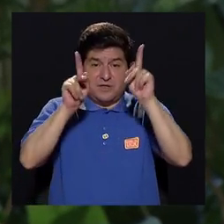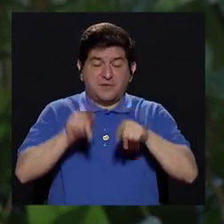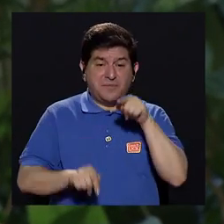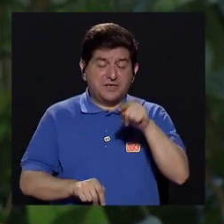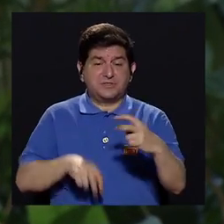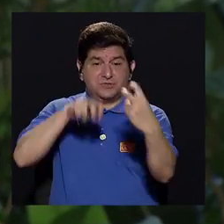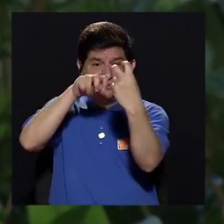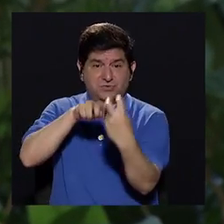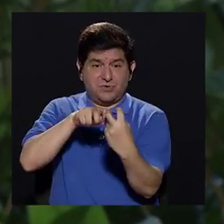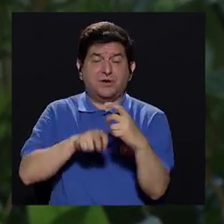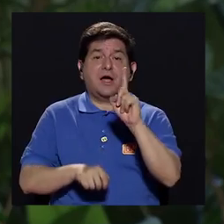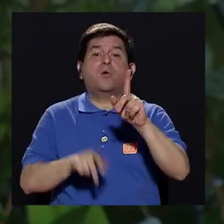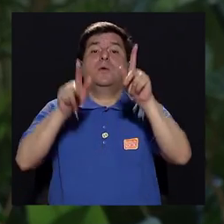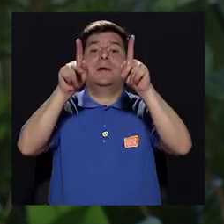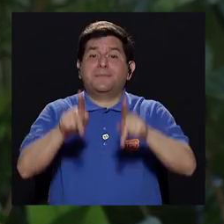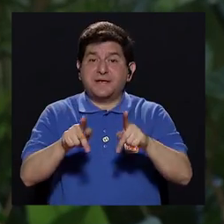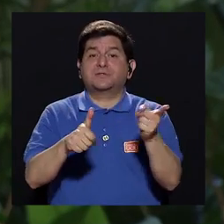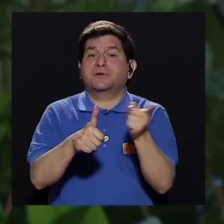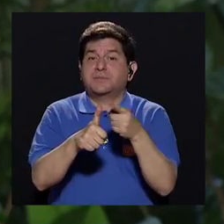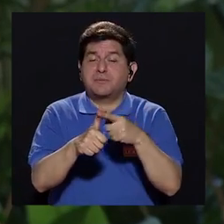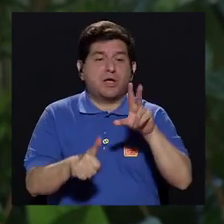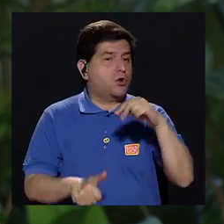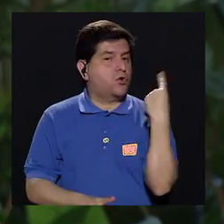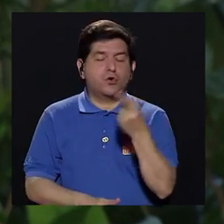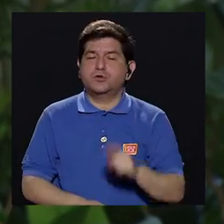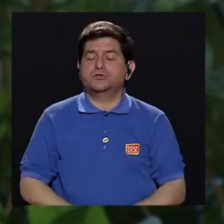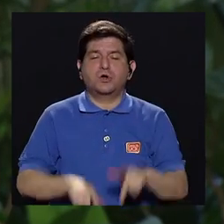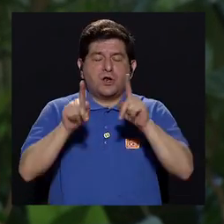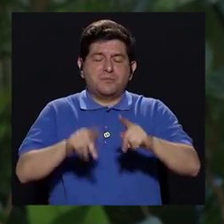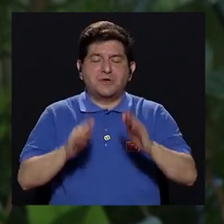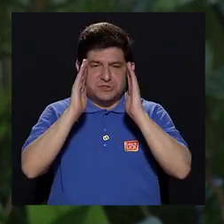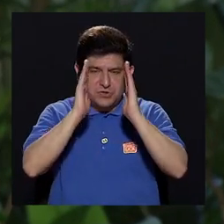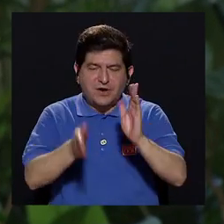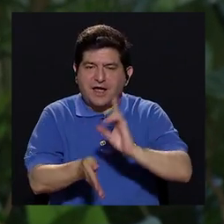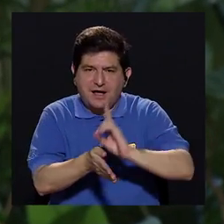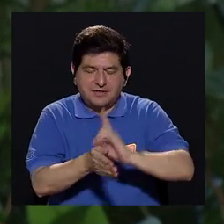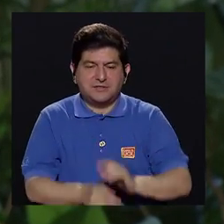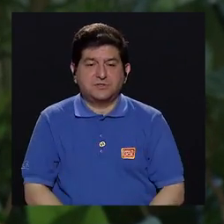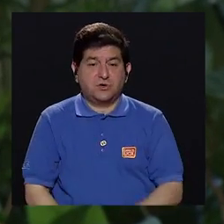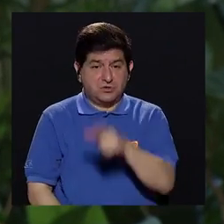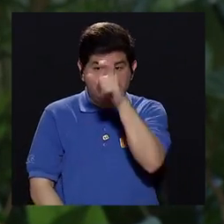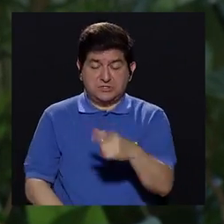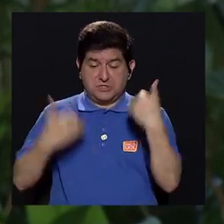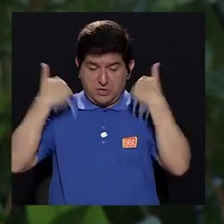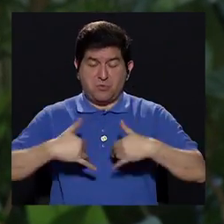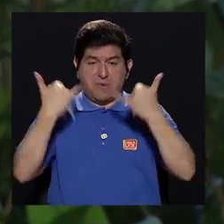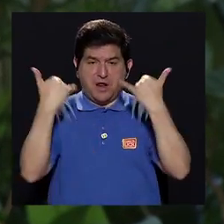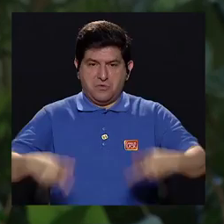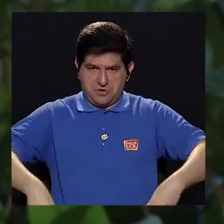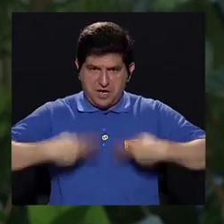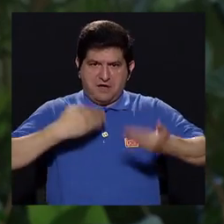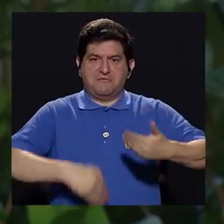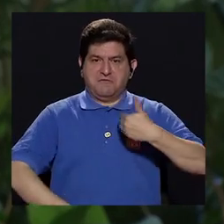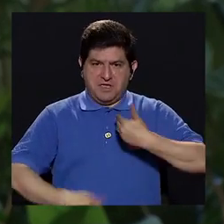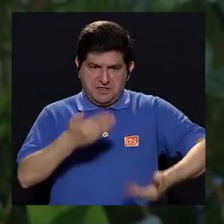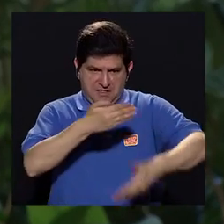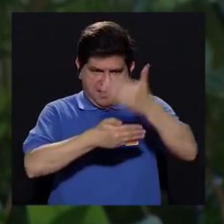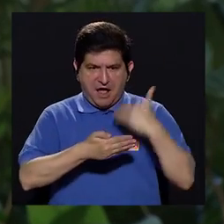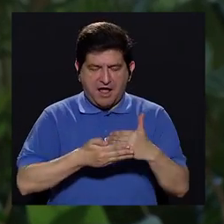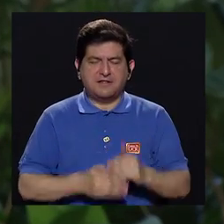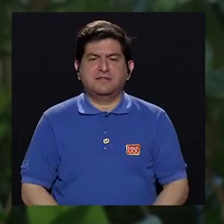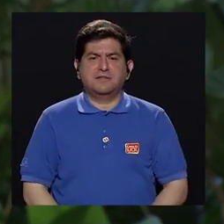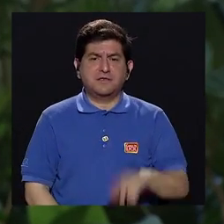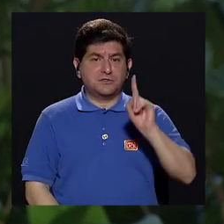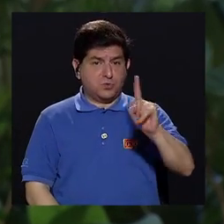persona que está acá es persona, no es simplemente paciente, es un ser humano que ya tenía una serie de vidas, tenía un